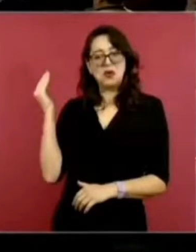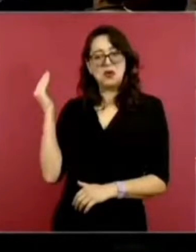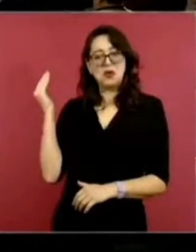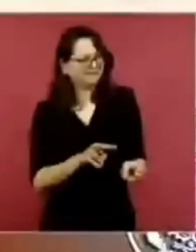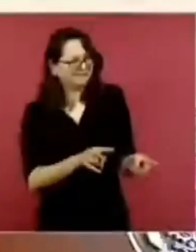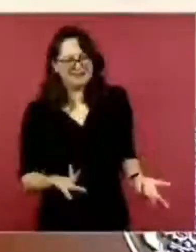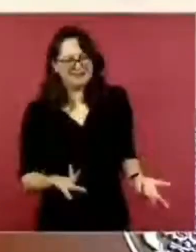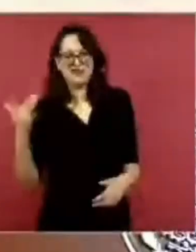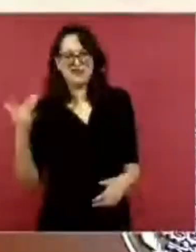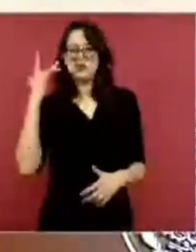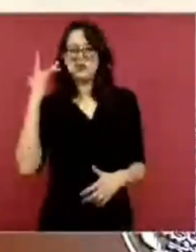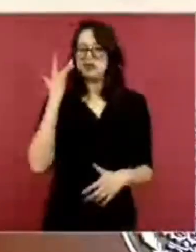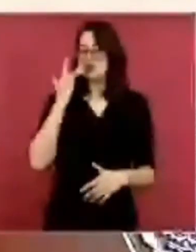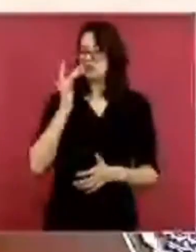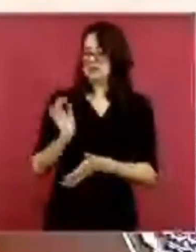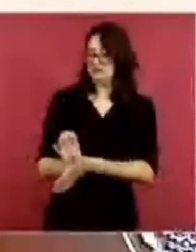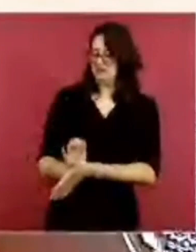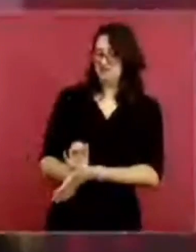clasistas.